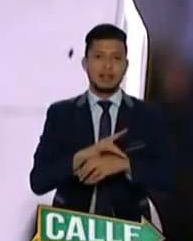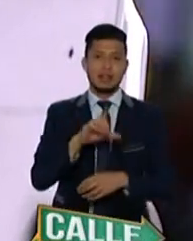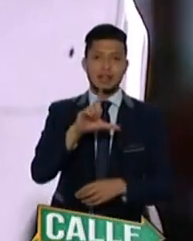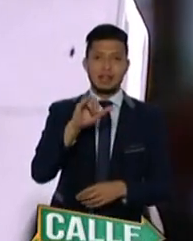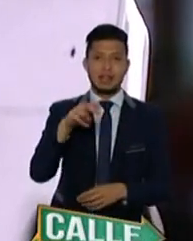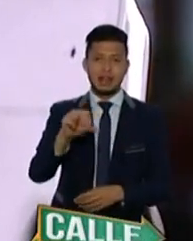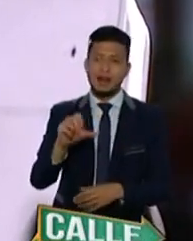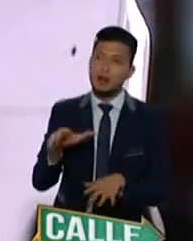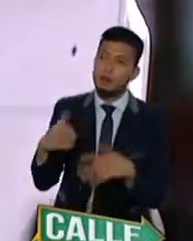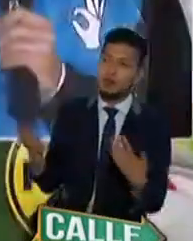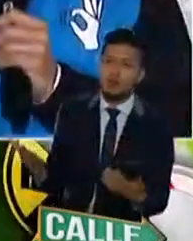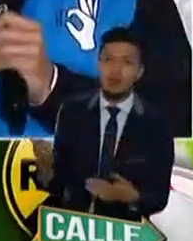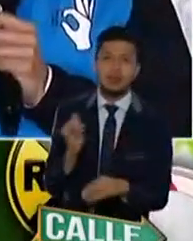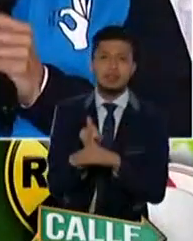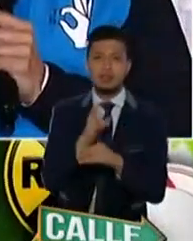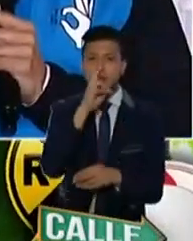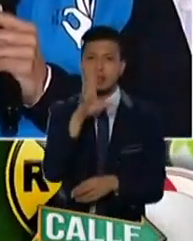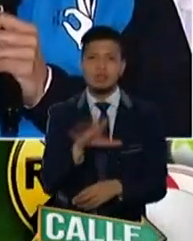Nacional de Cancerología hoy?